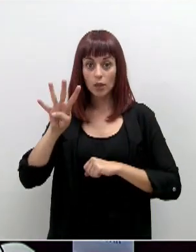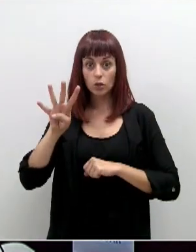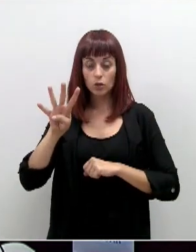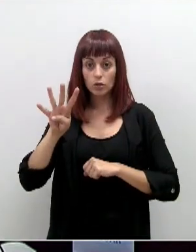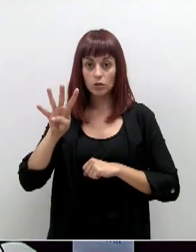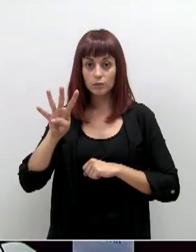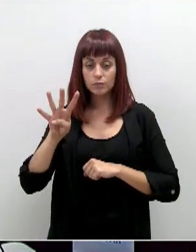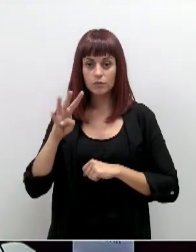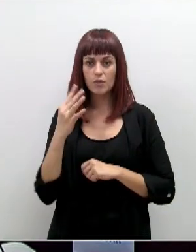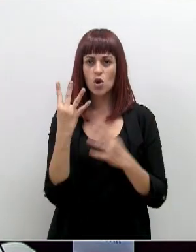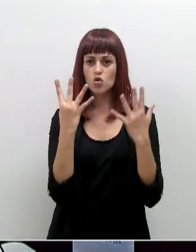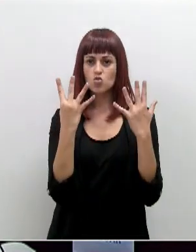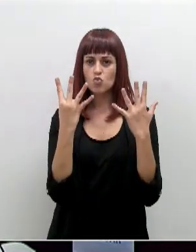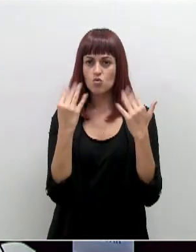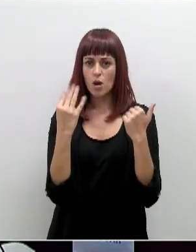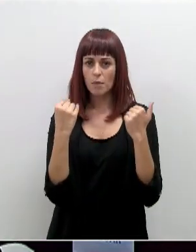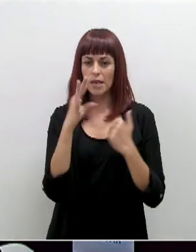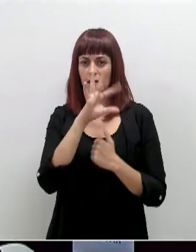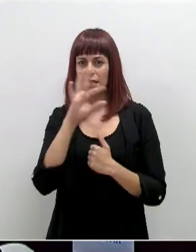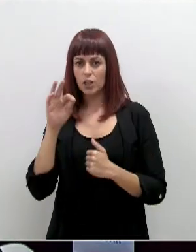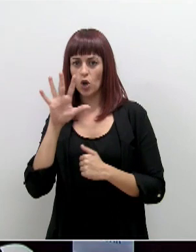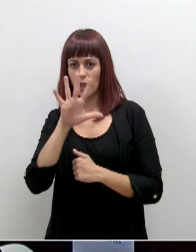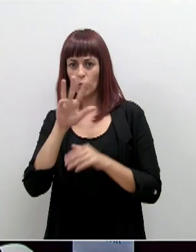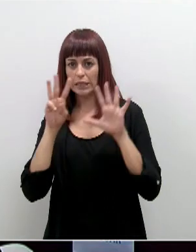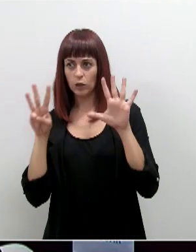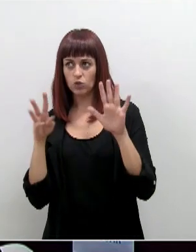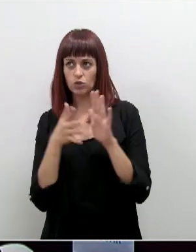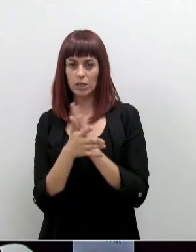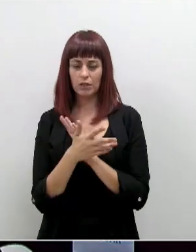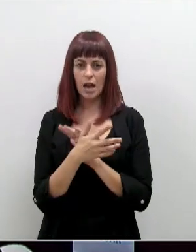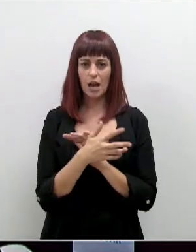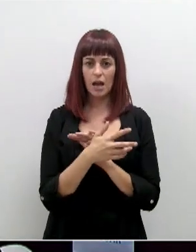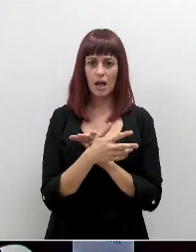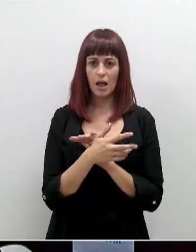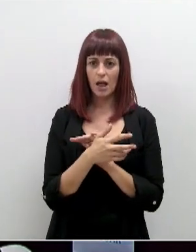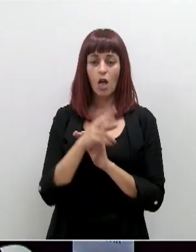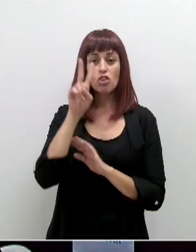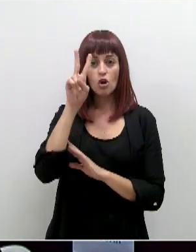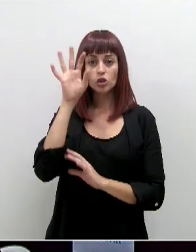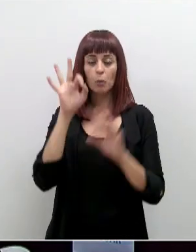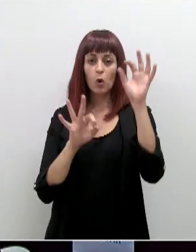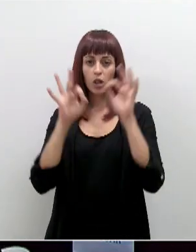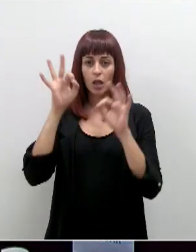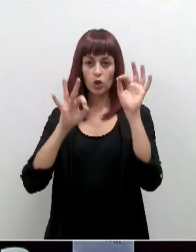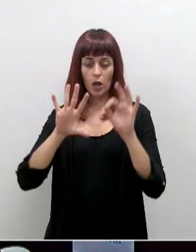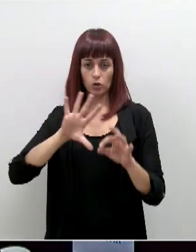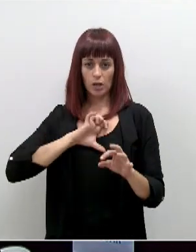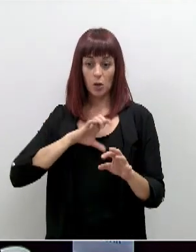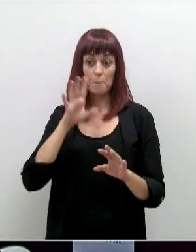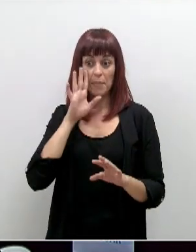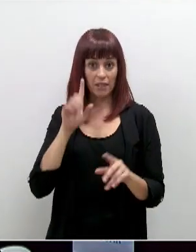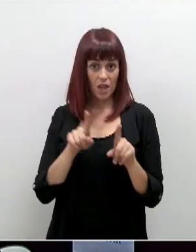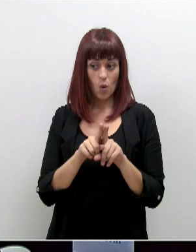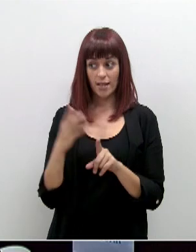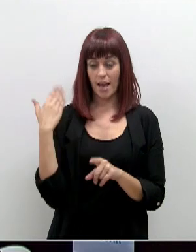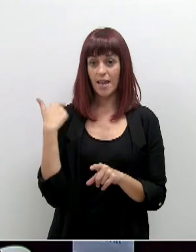.558, es aproximadamente el 2% de los contagios, parecido a lo que dijo ayer en su rueda de